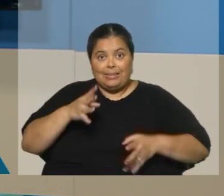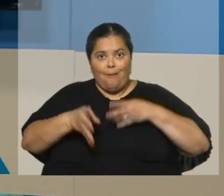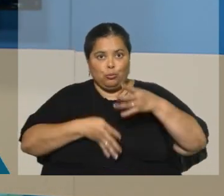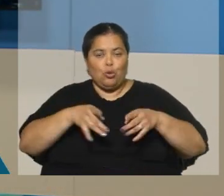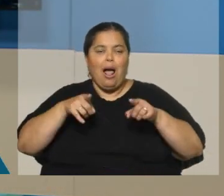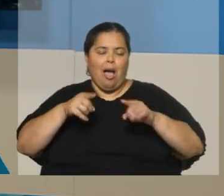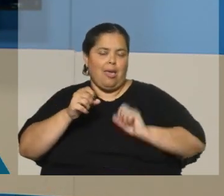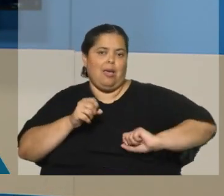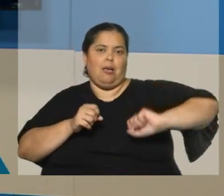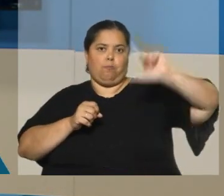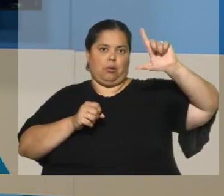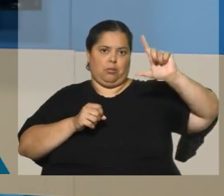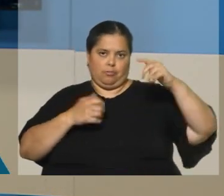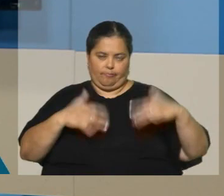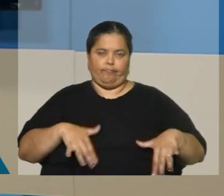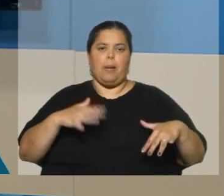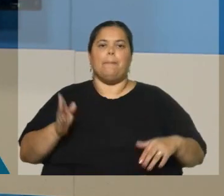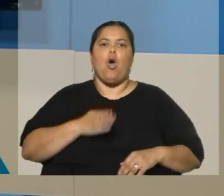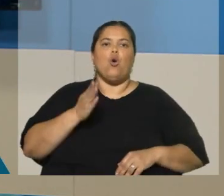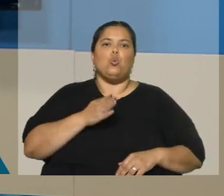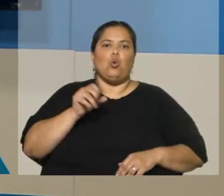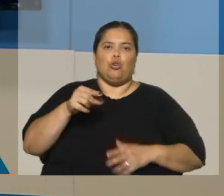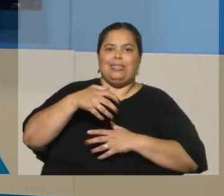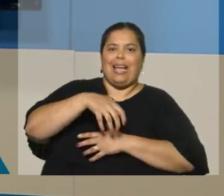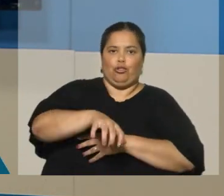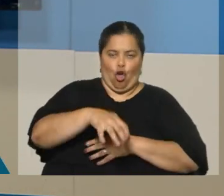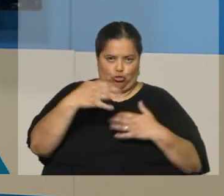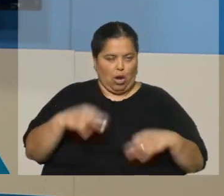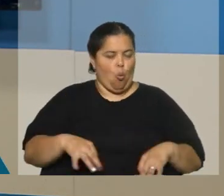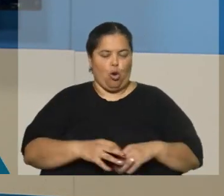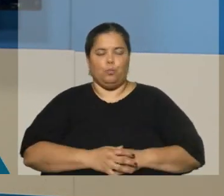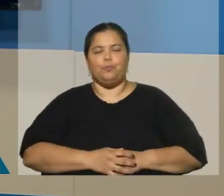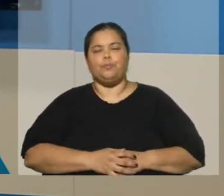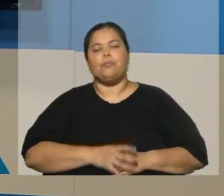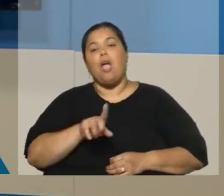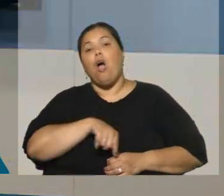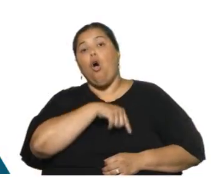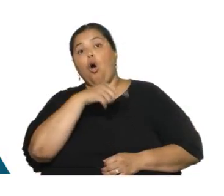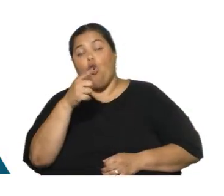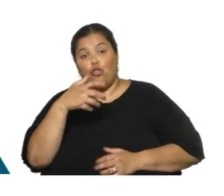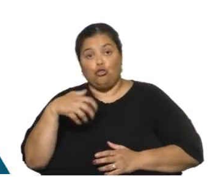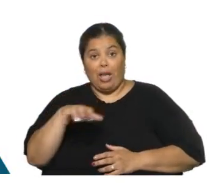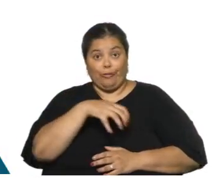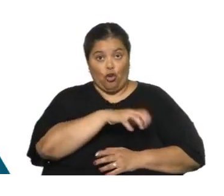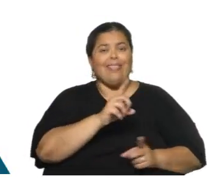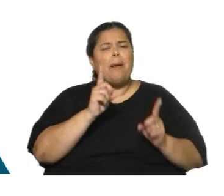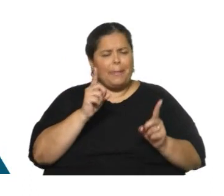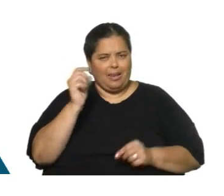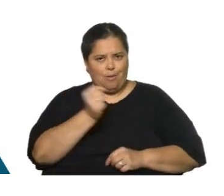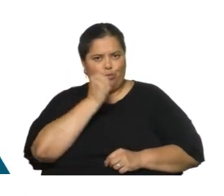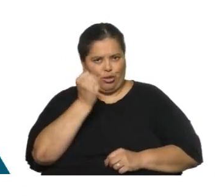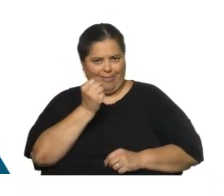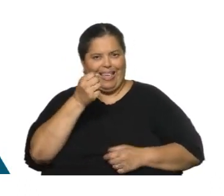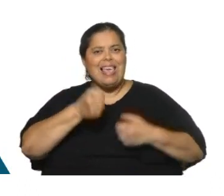enorme el salto de producción de este sector, indudablemente. Ahora vamos a ver otros sectores relevantes del sector